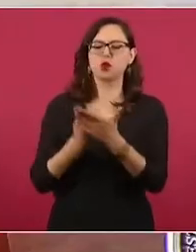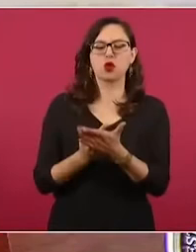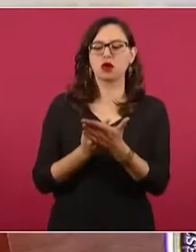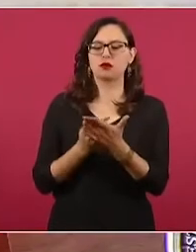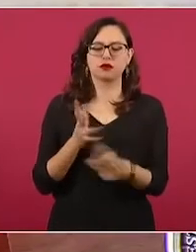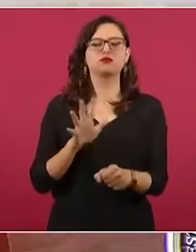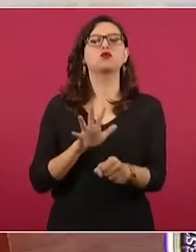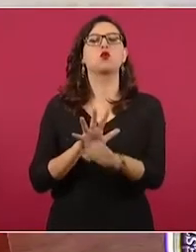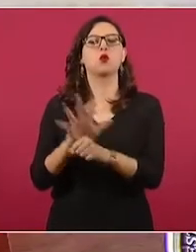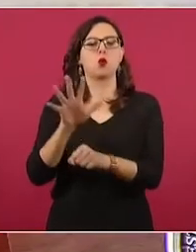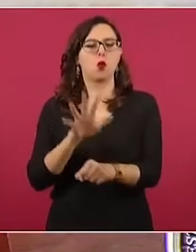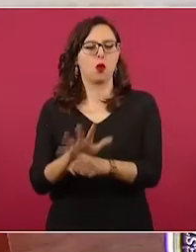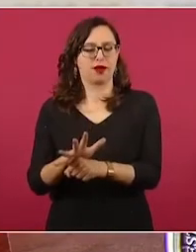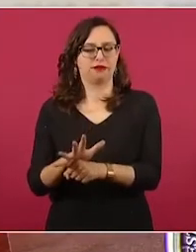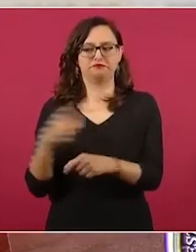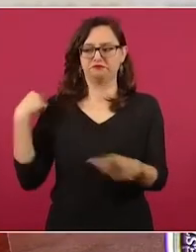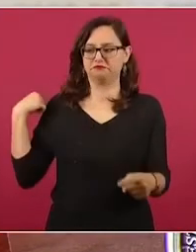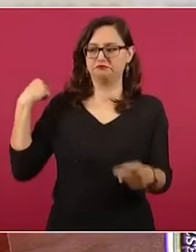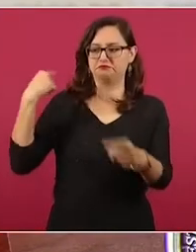hacer falta?